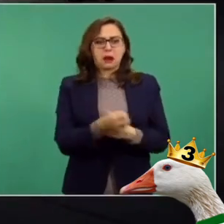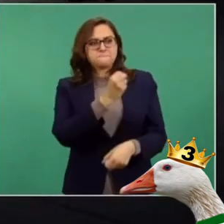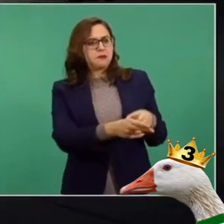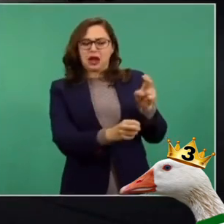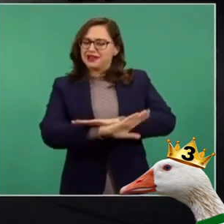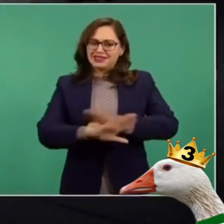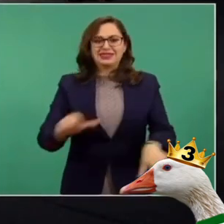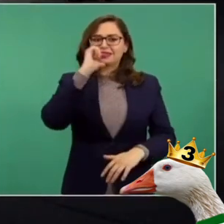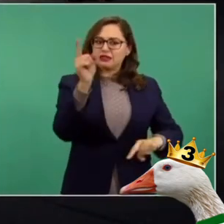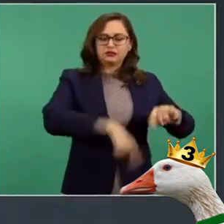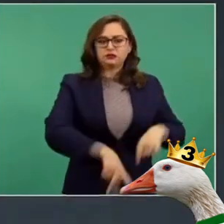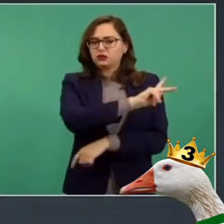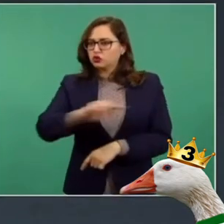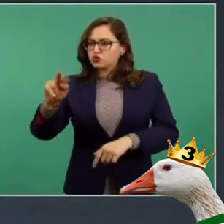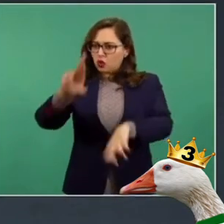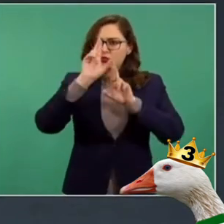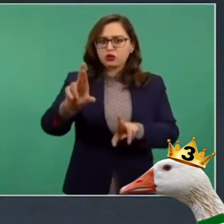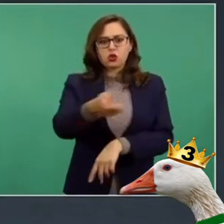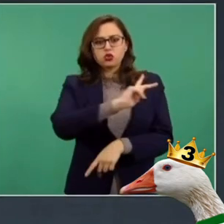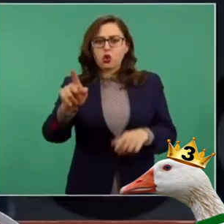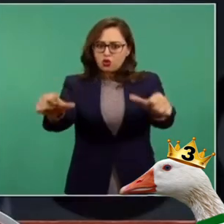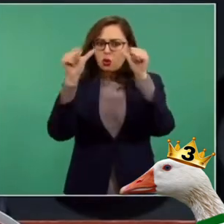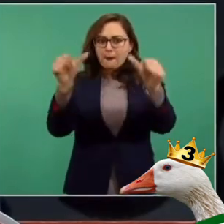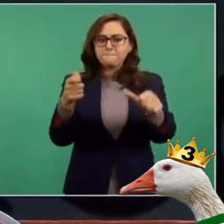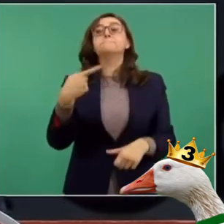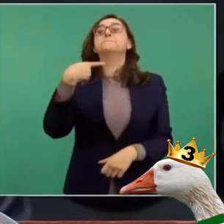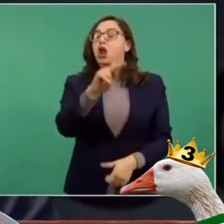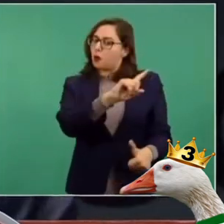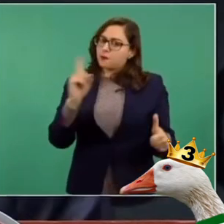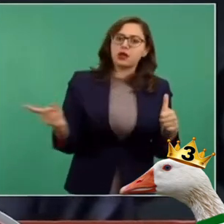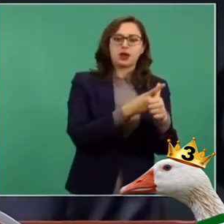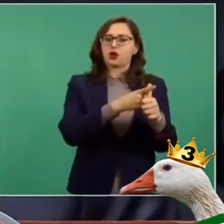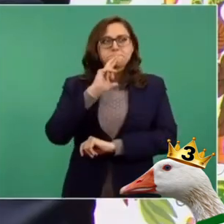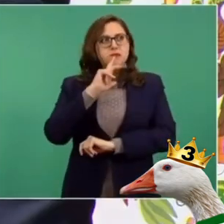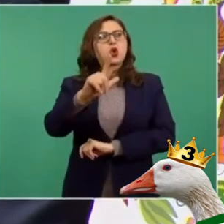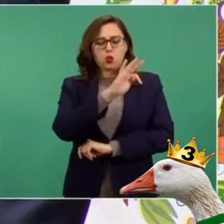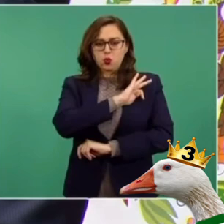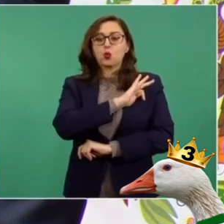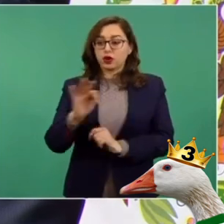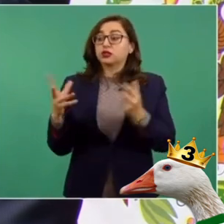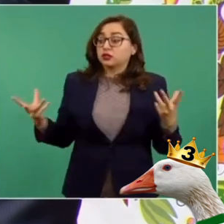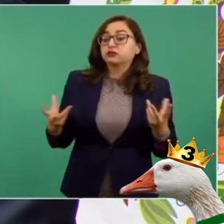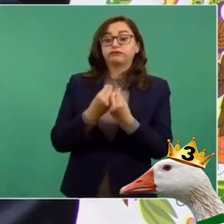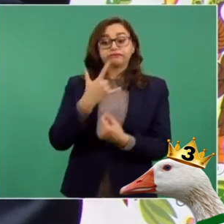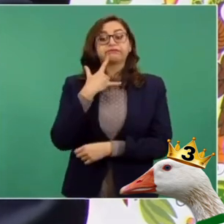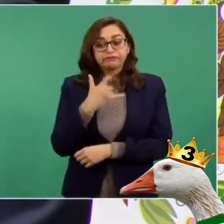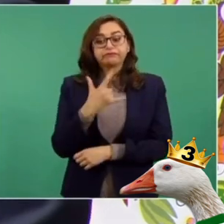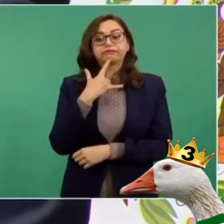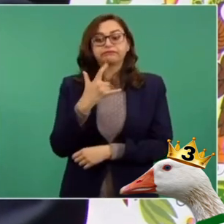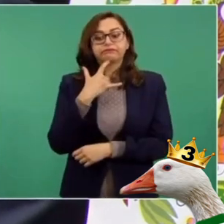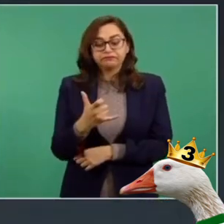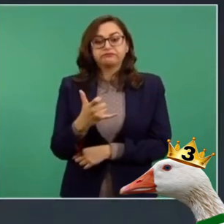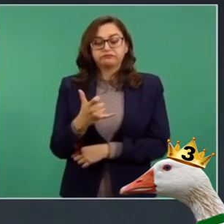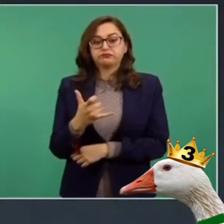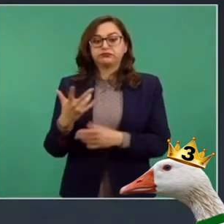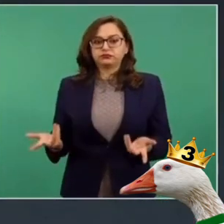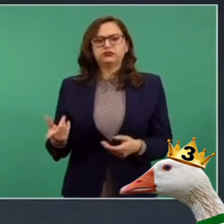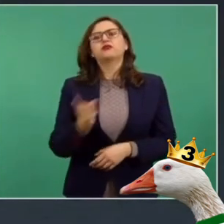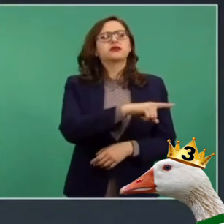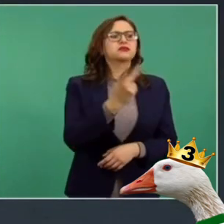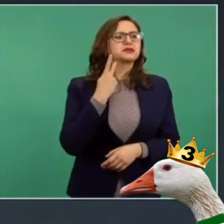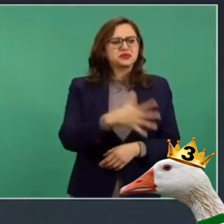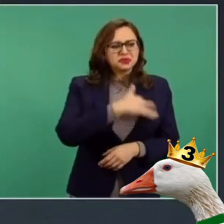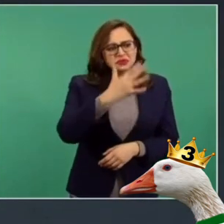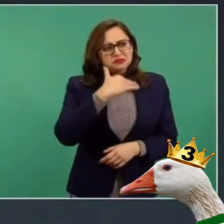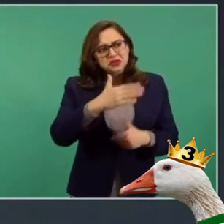Se atiende a todos, se respeta a todos, pero se le da preferencia a los pobres. Nada bueno se puede esperar en cambio de políticos